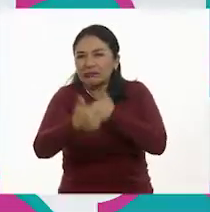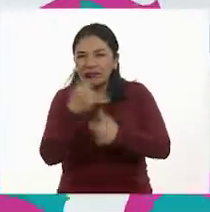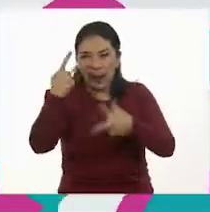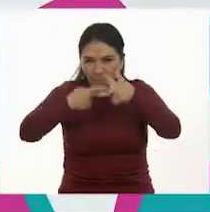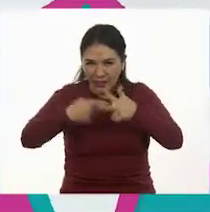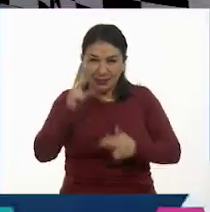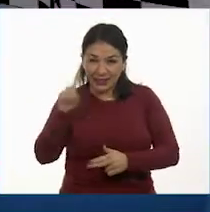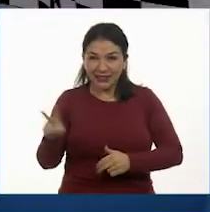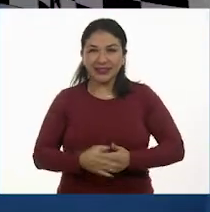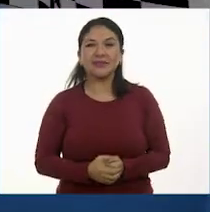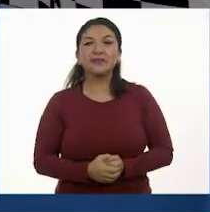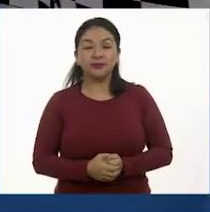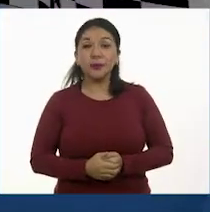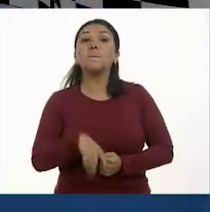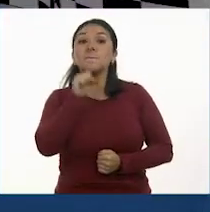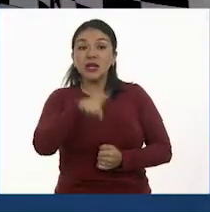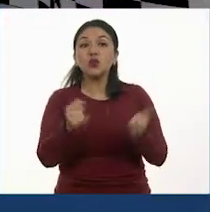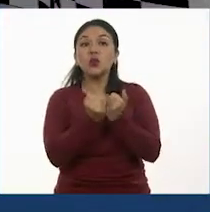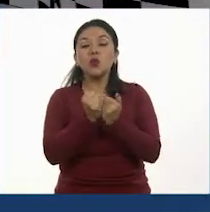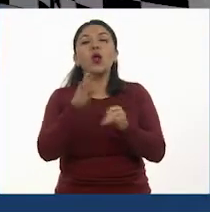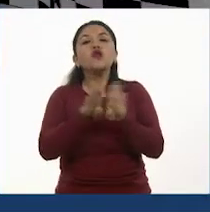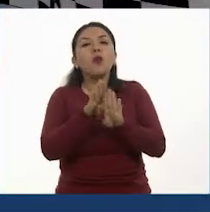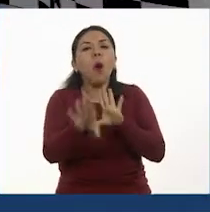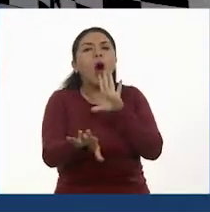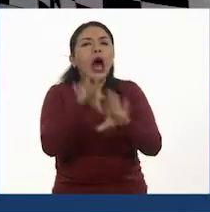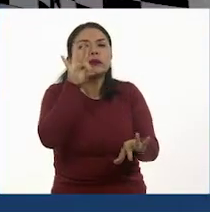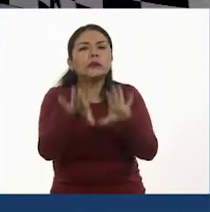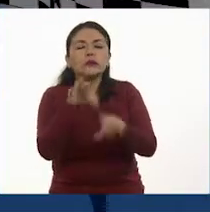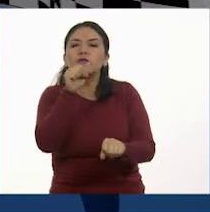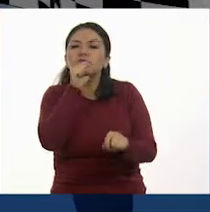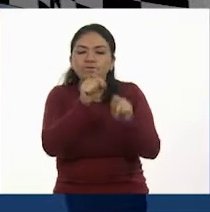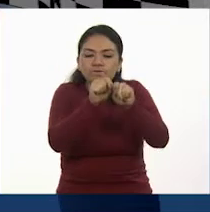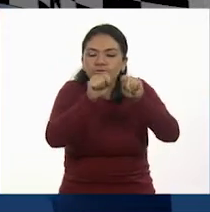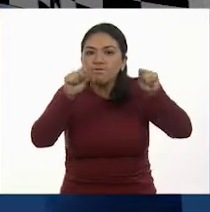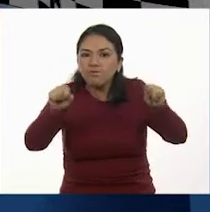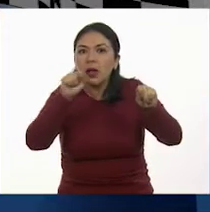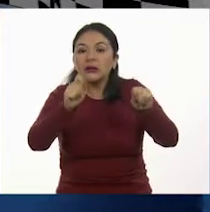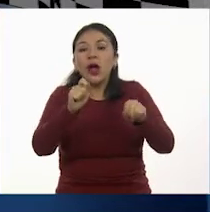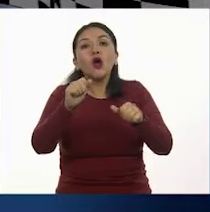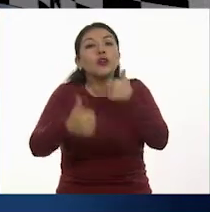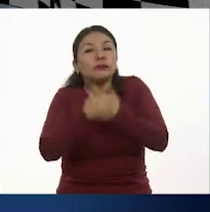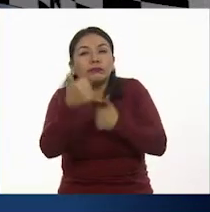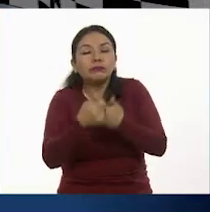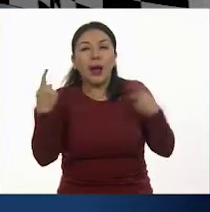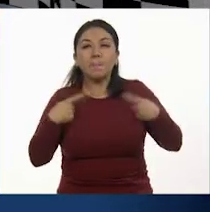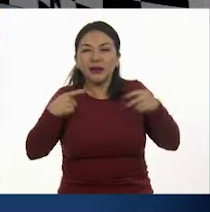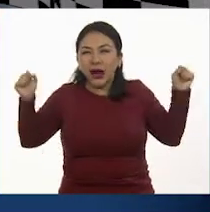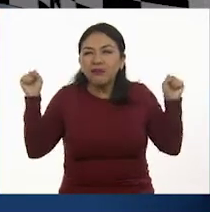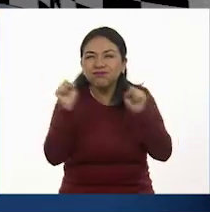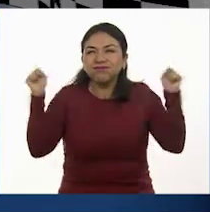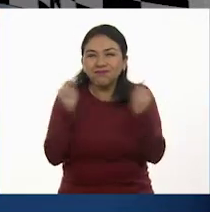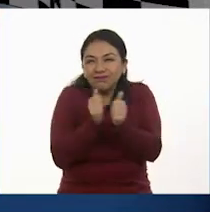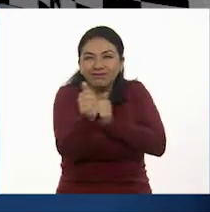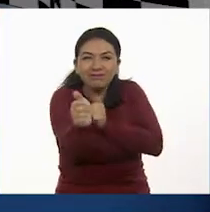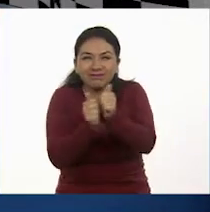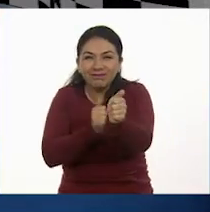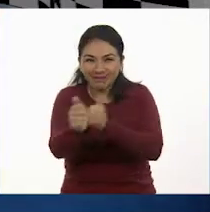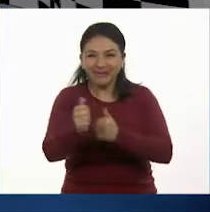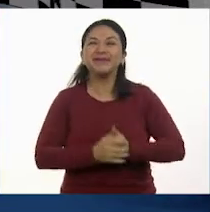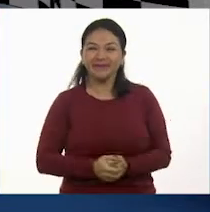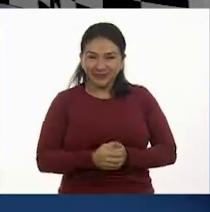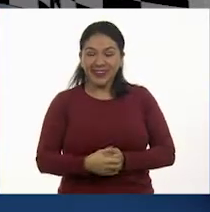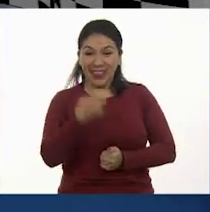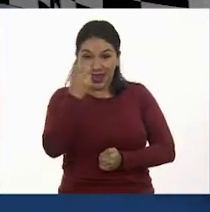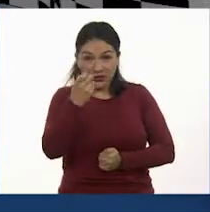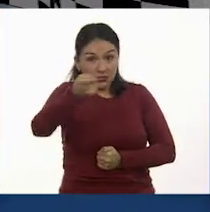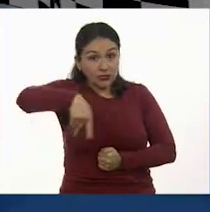Que también trata sobre la localización en la recta de los competidores de una carrera atlética. Muy bien, así es